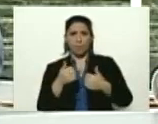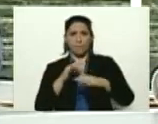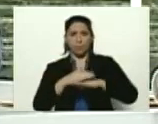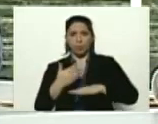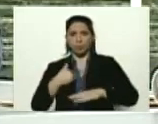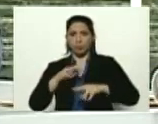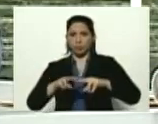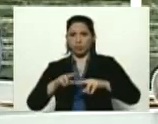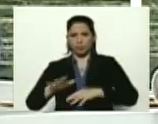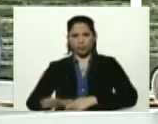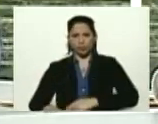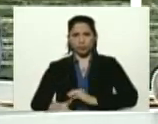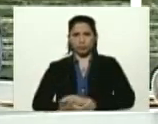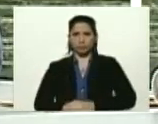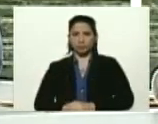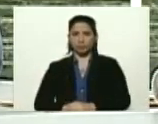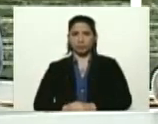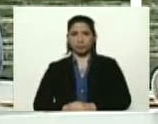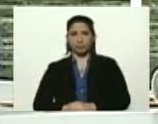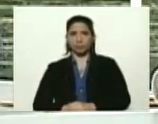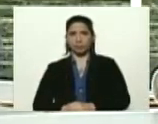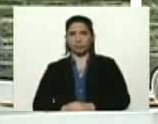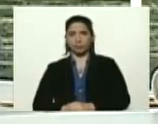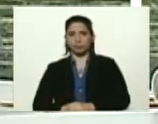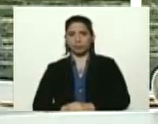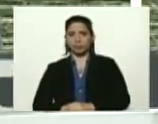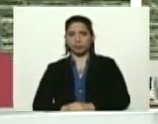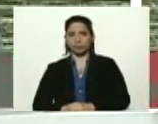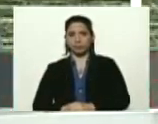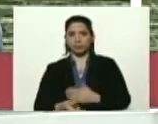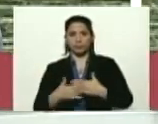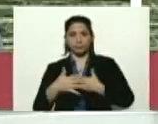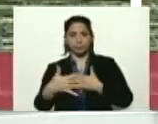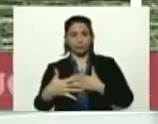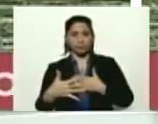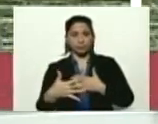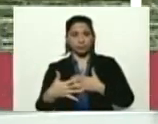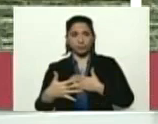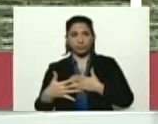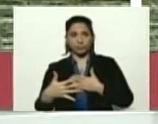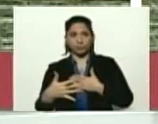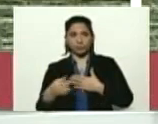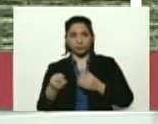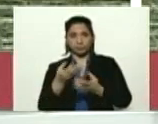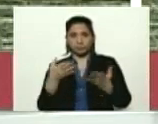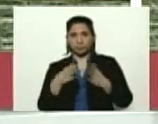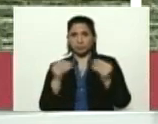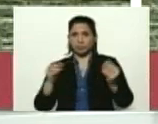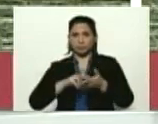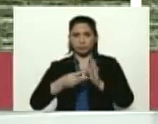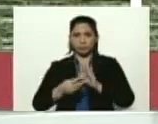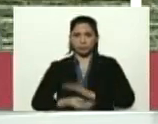mi tierna infancia transcurrió ahí en todos los